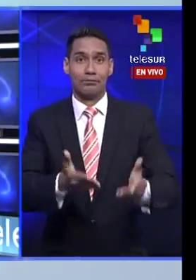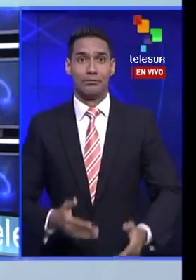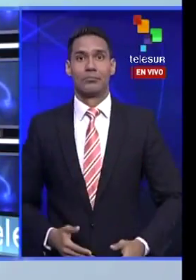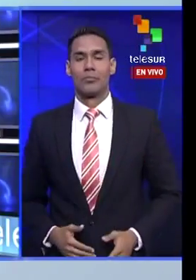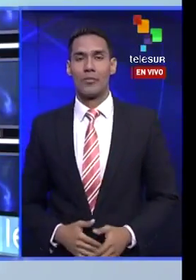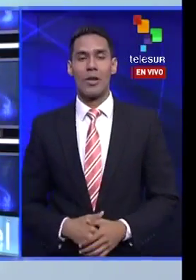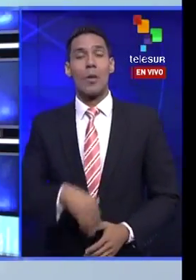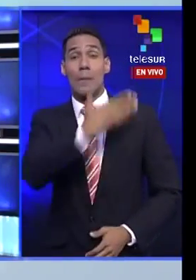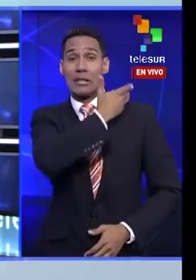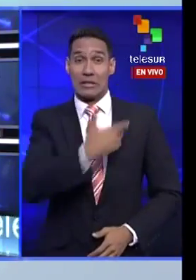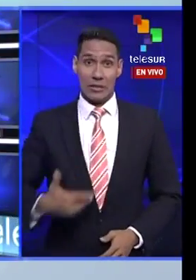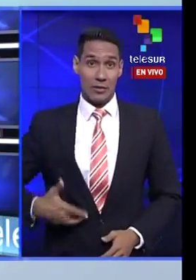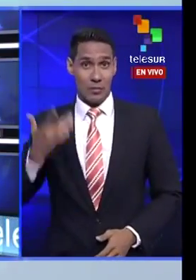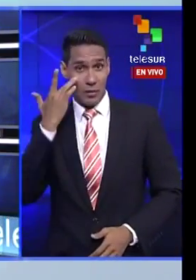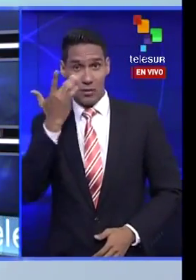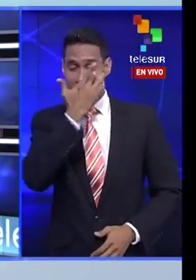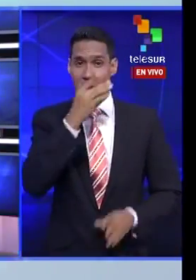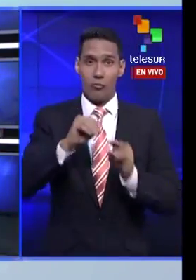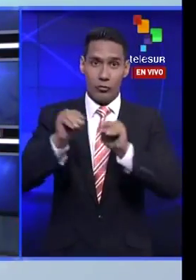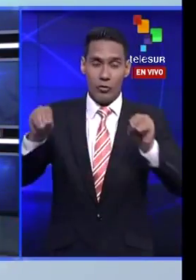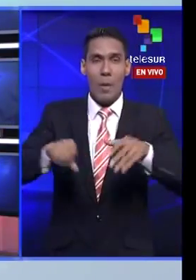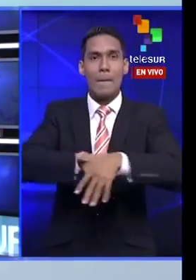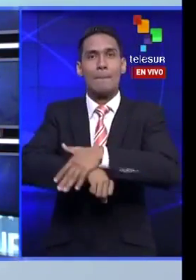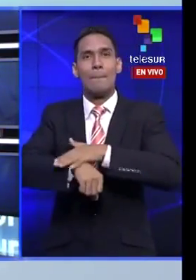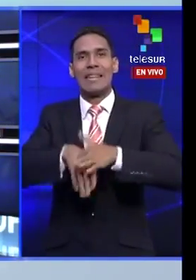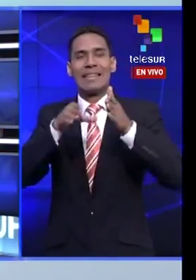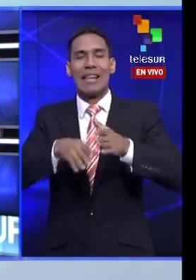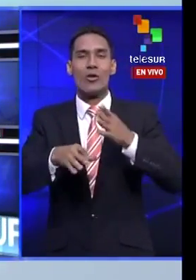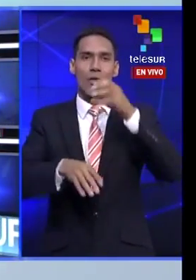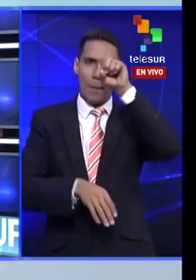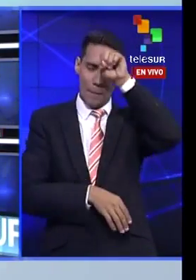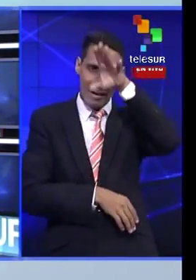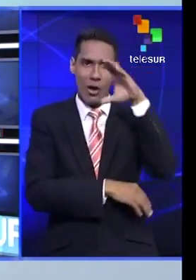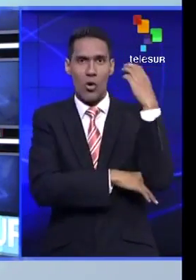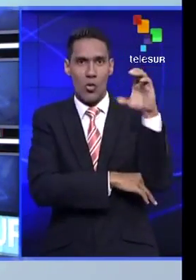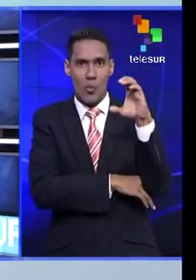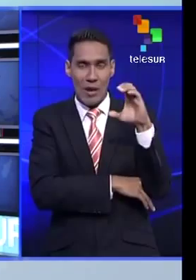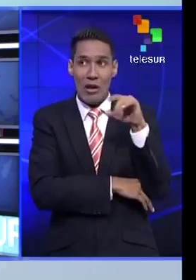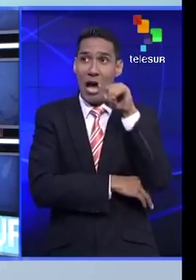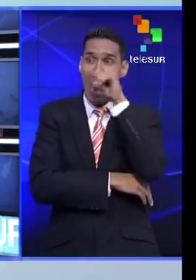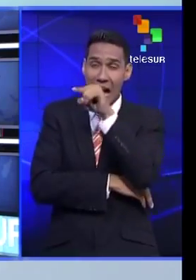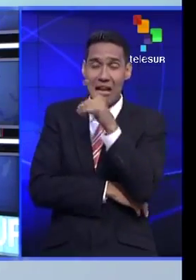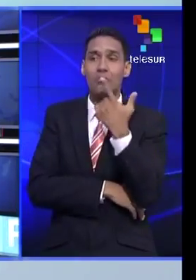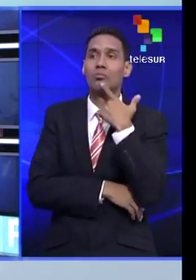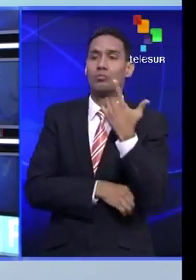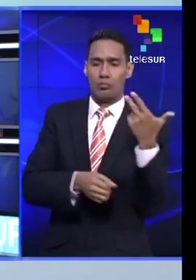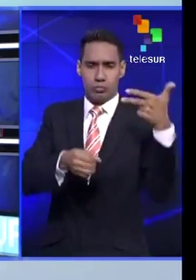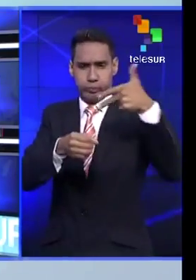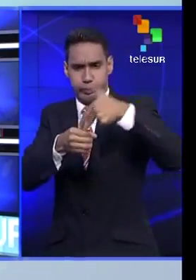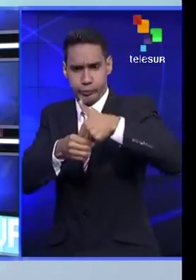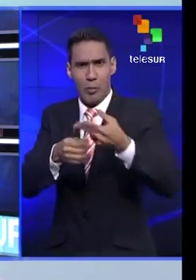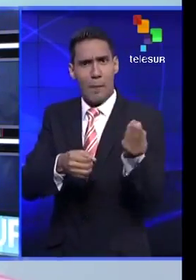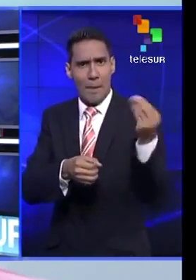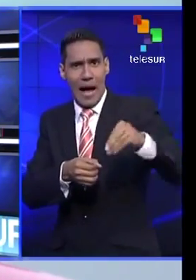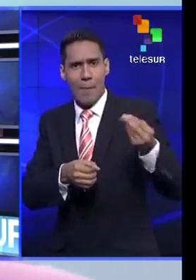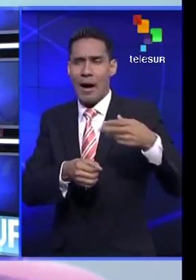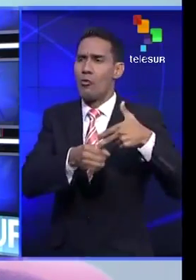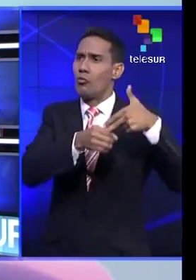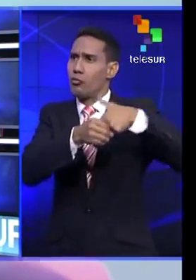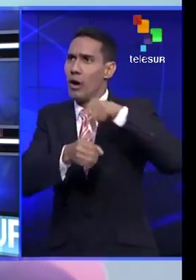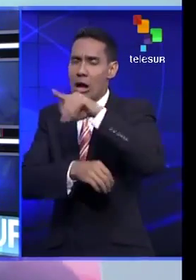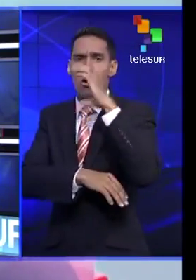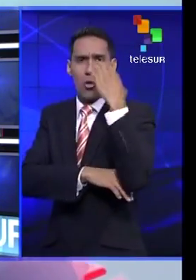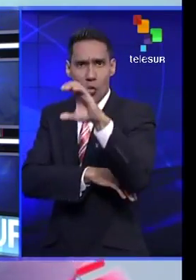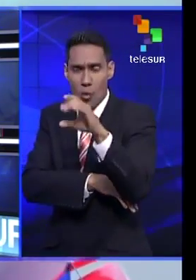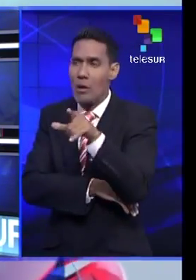El presidente Santos informó que el Ministerio de Minas colombiano va a abastecer con más combustible la frontera desde el lado de su país para